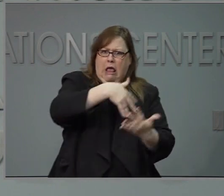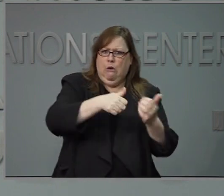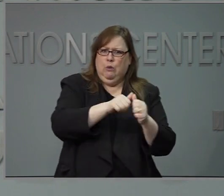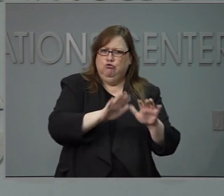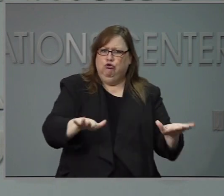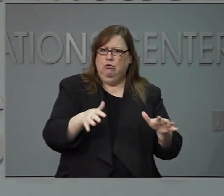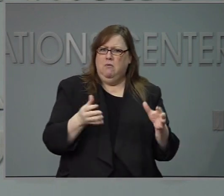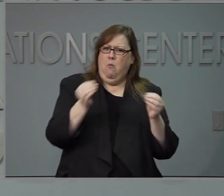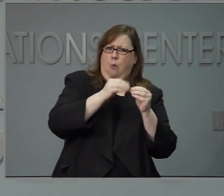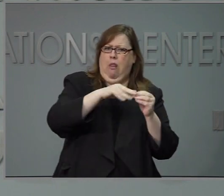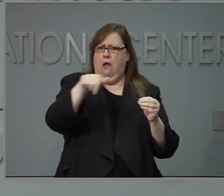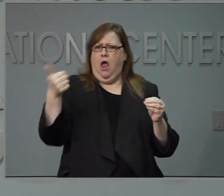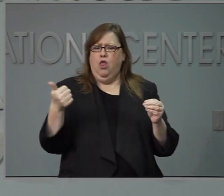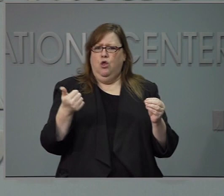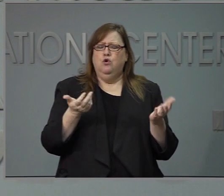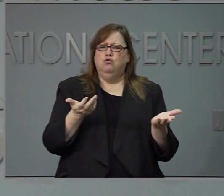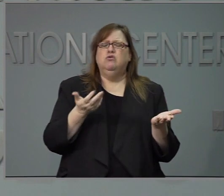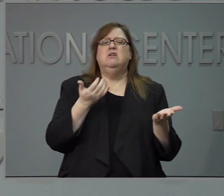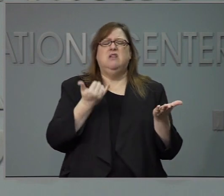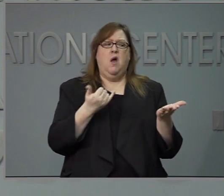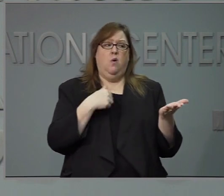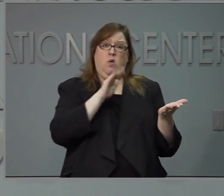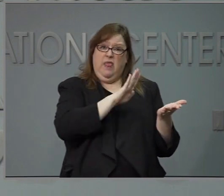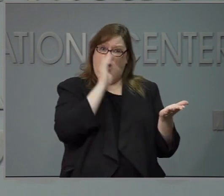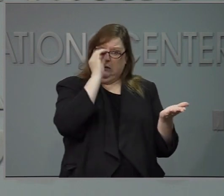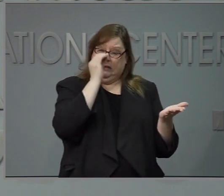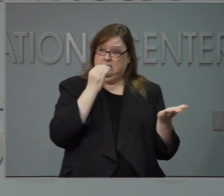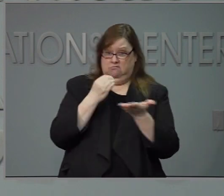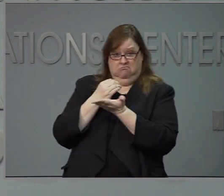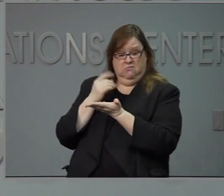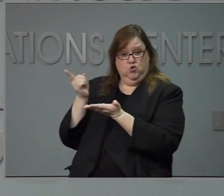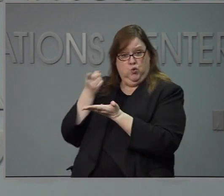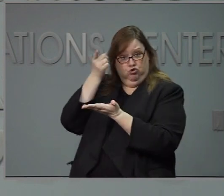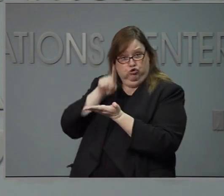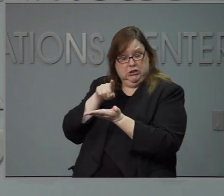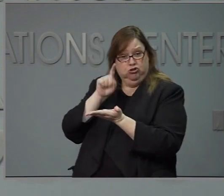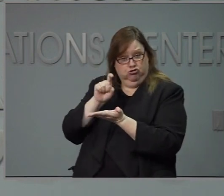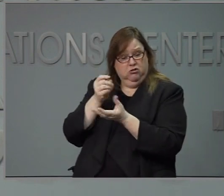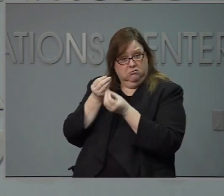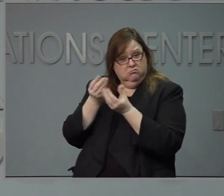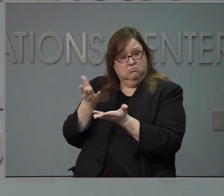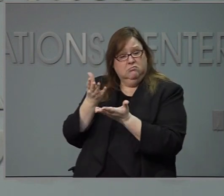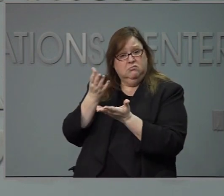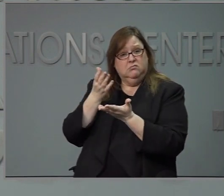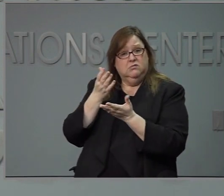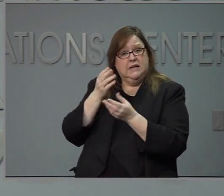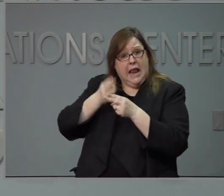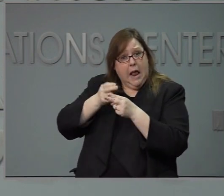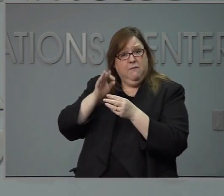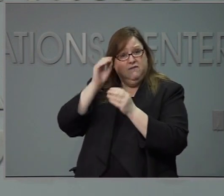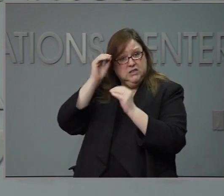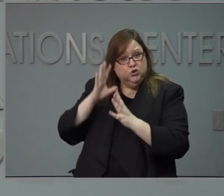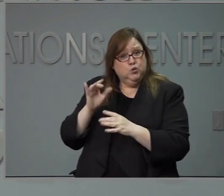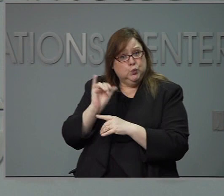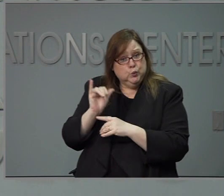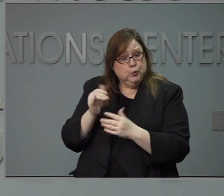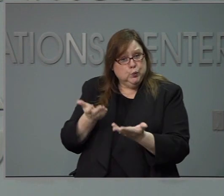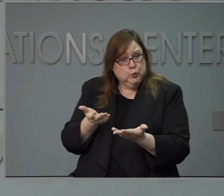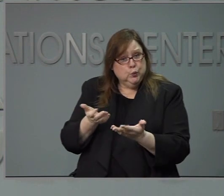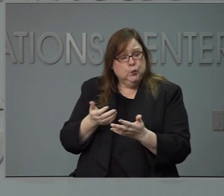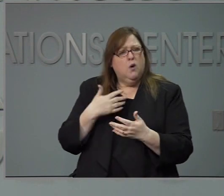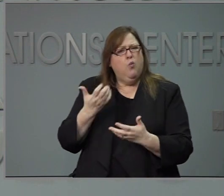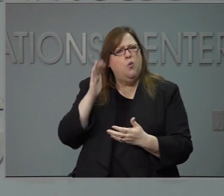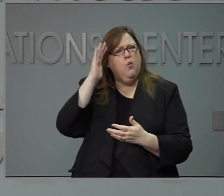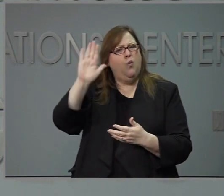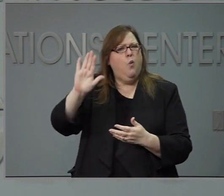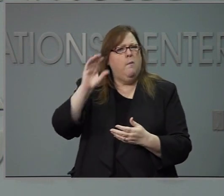escolares deben de ser transparente y compartir las metri matrices. Respuesta yo creo que todo lo que podamos